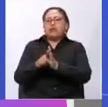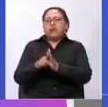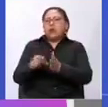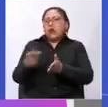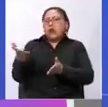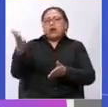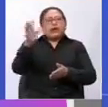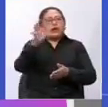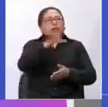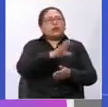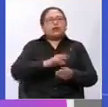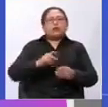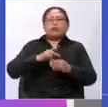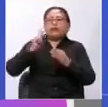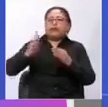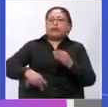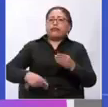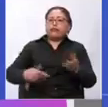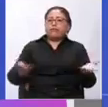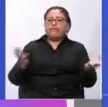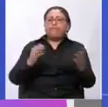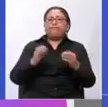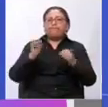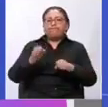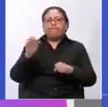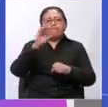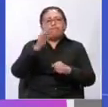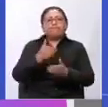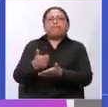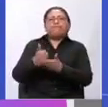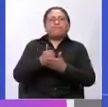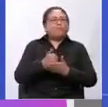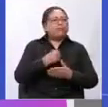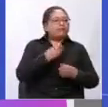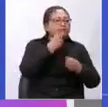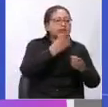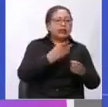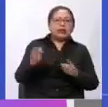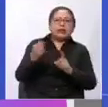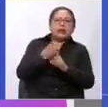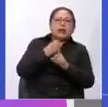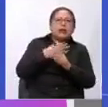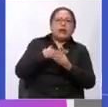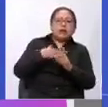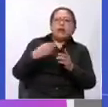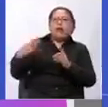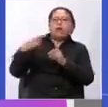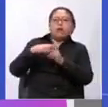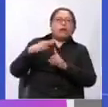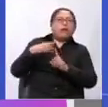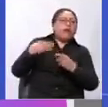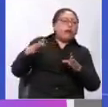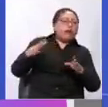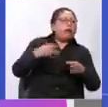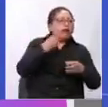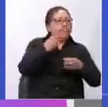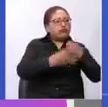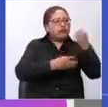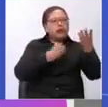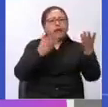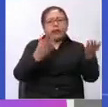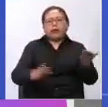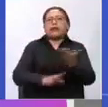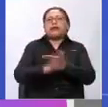servidor público, la posibilidad de buscar apoyo ante cualquier hecho de maltrato, cualquier hecho de violencia